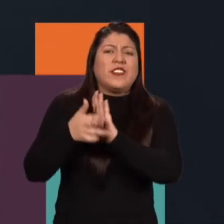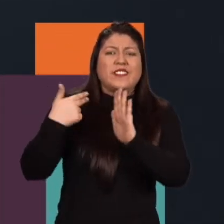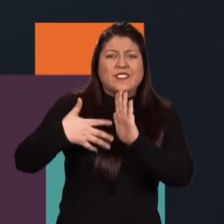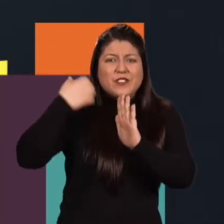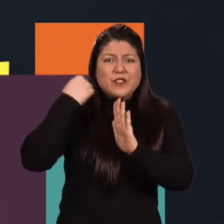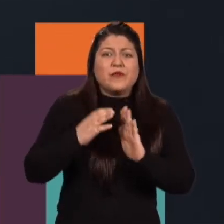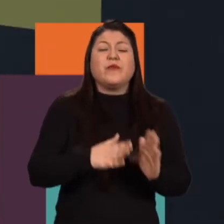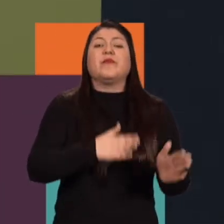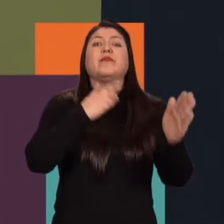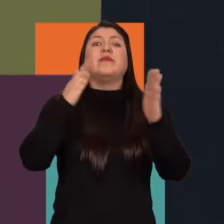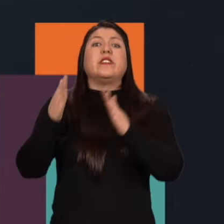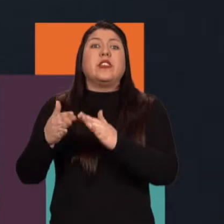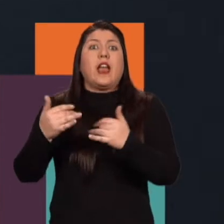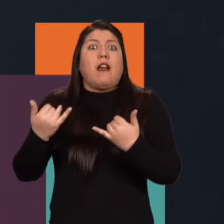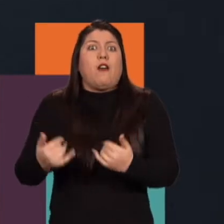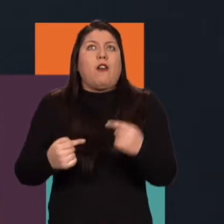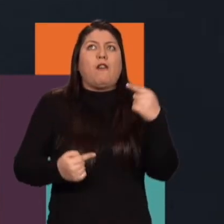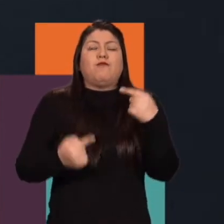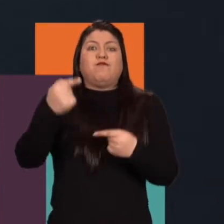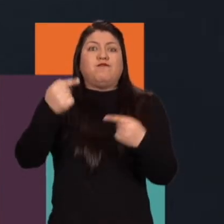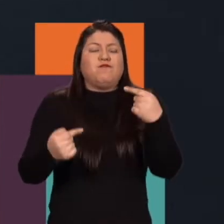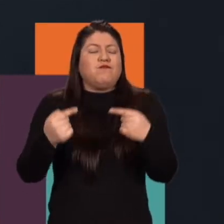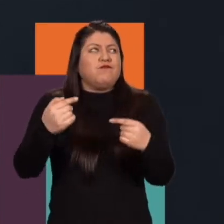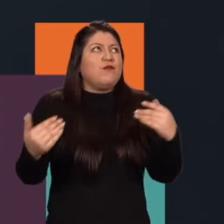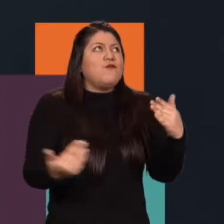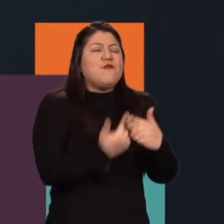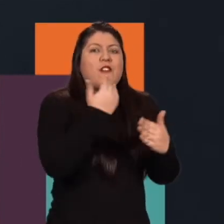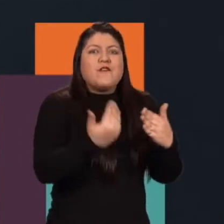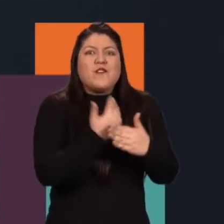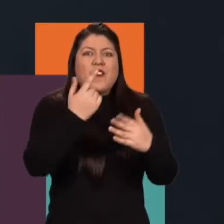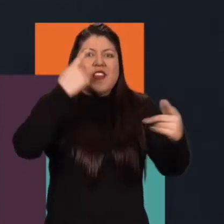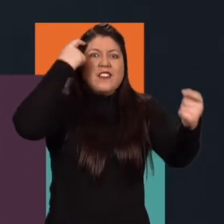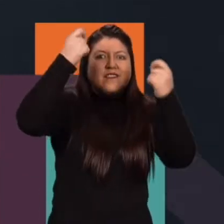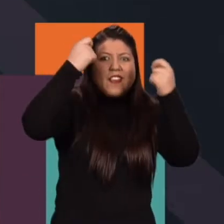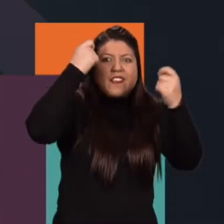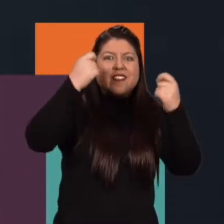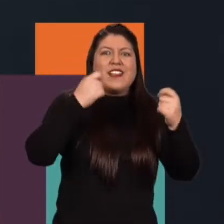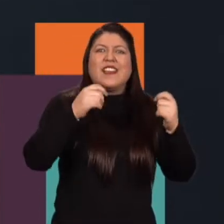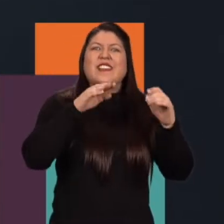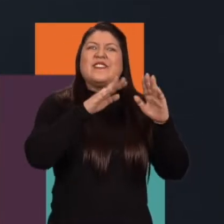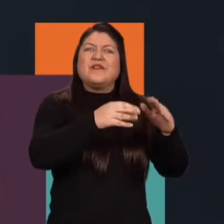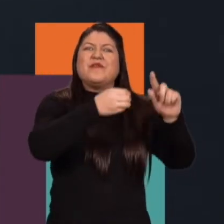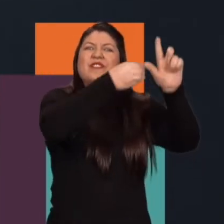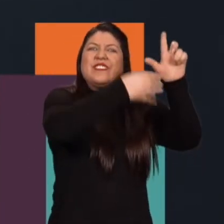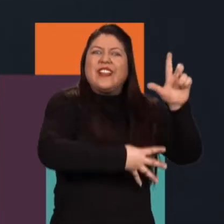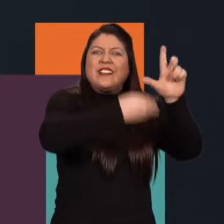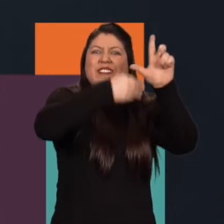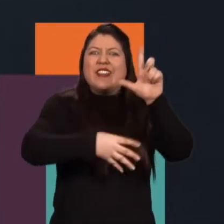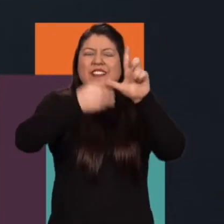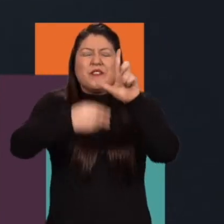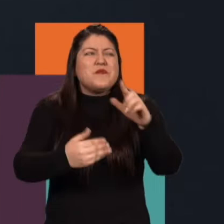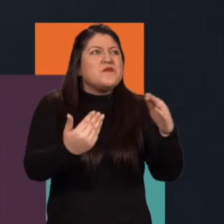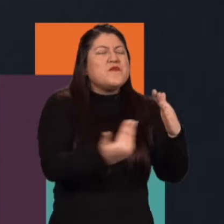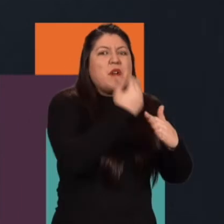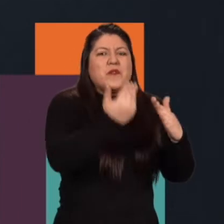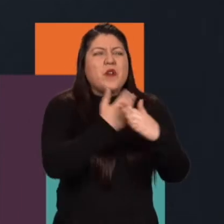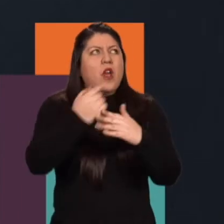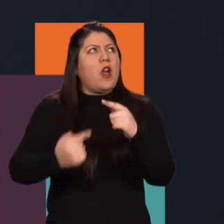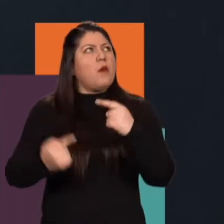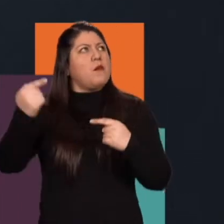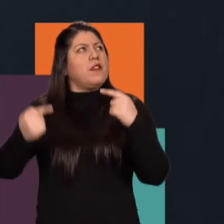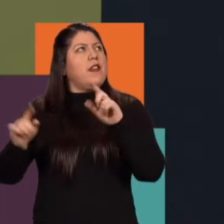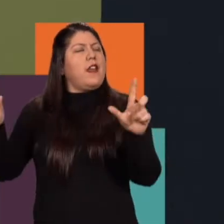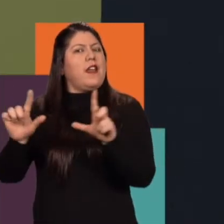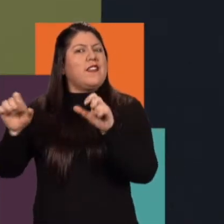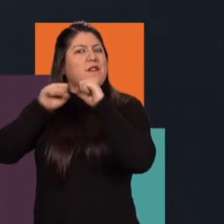lo más reciente, digamos, que ya es la competición directa con las plataformas y con estos formatos nuevos que creo que también ha hecho que la...